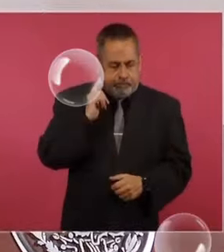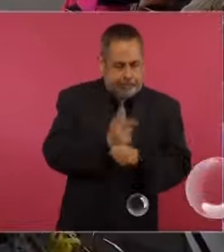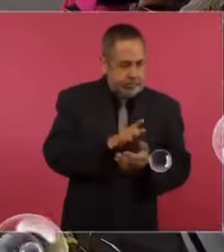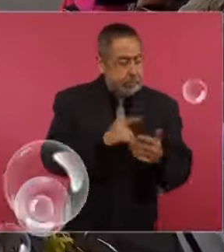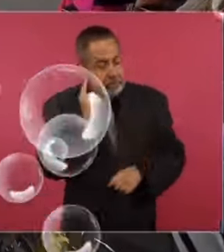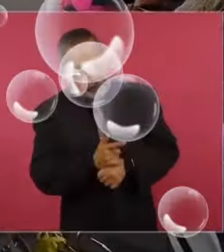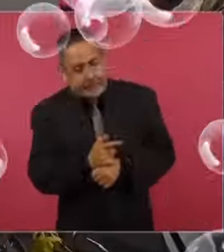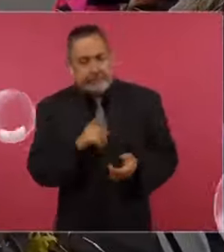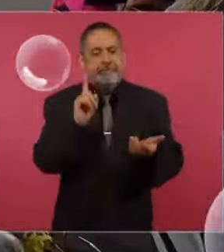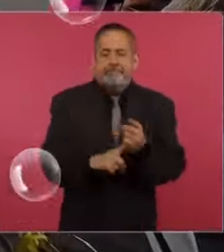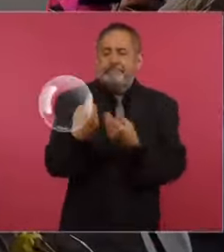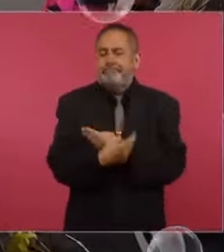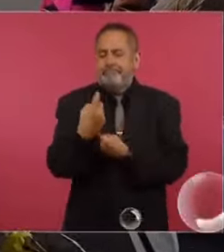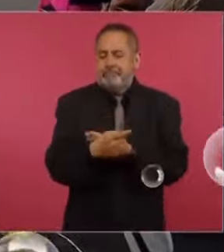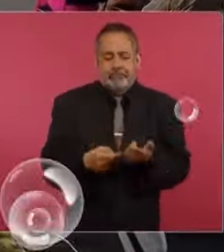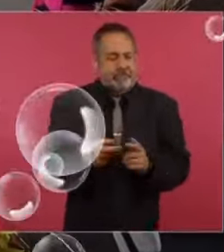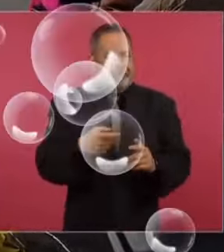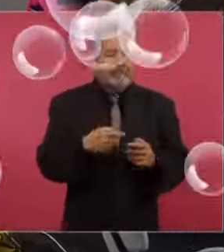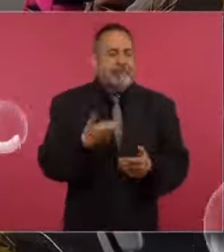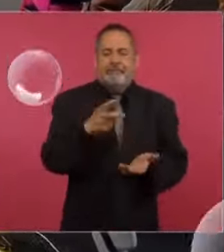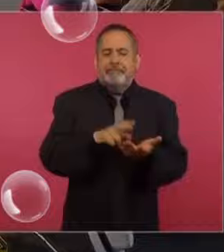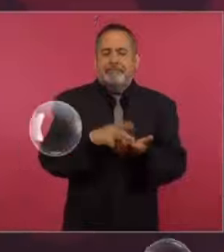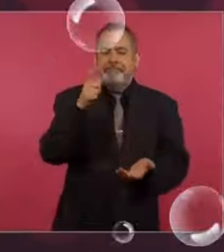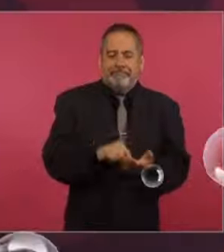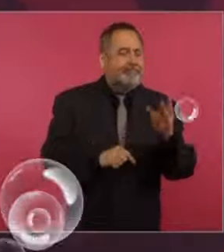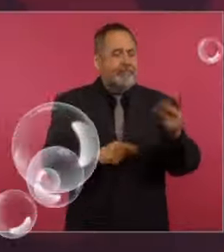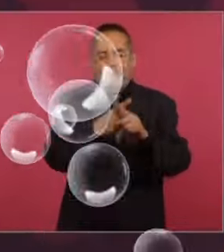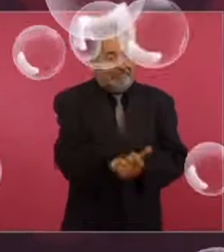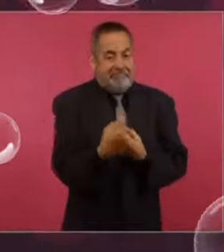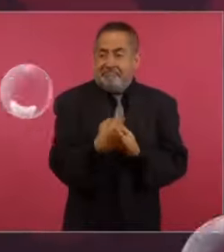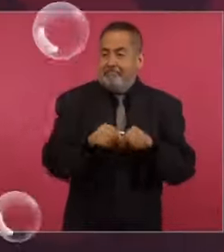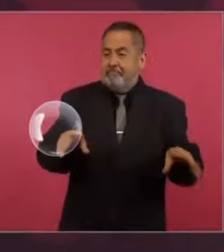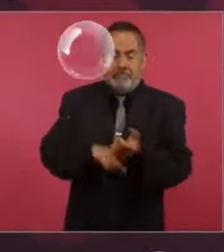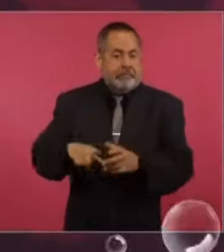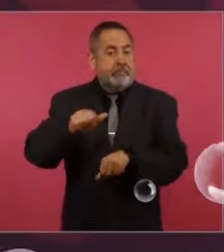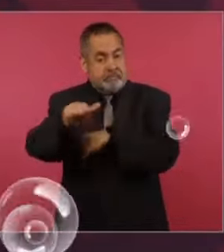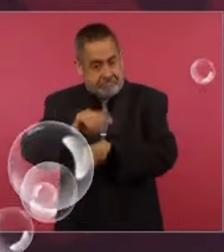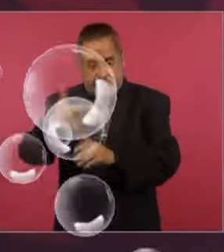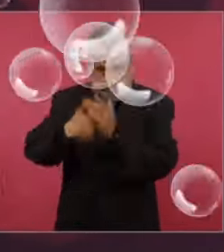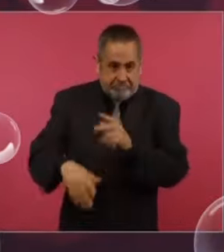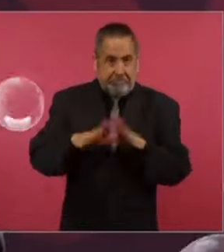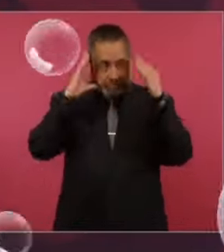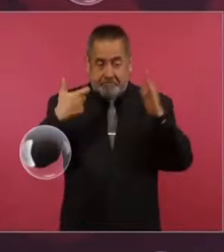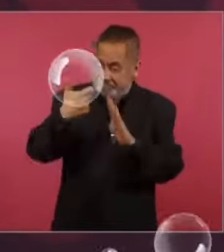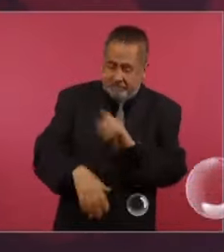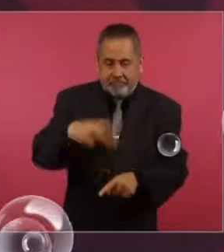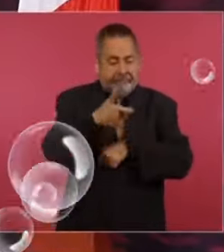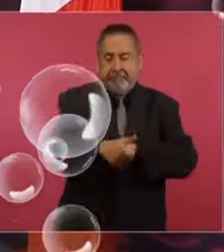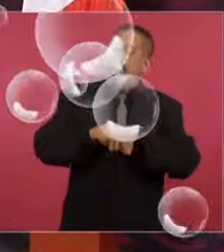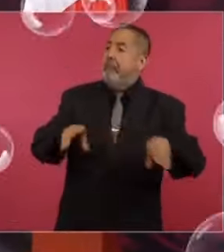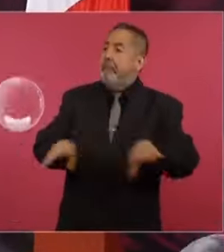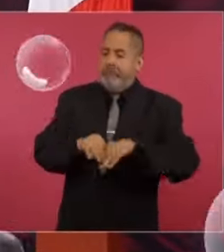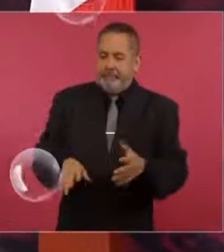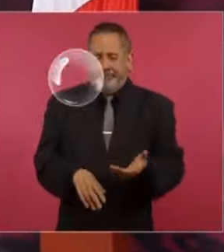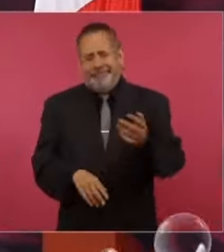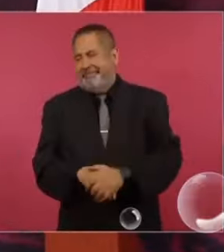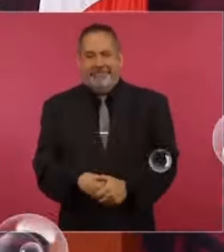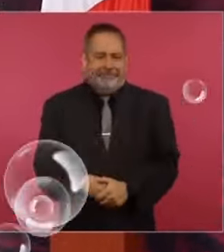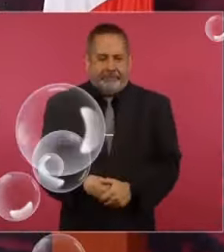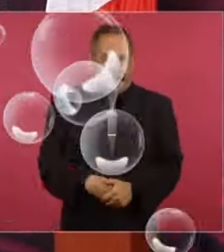enteramos de que los bots están al 3 por 1 en Argentina. En Holanda también están más baratos que en México. ¿Y